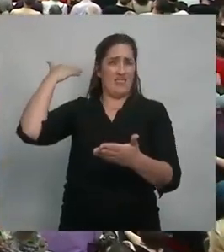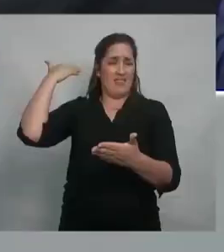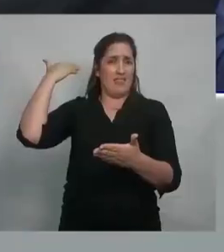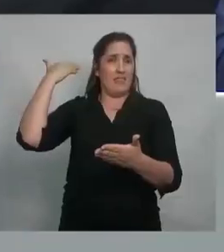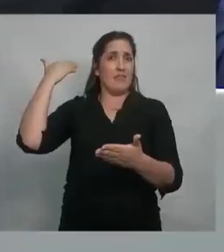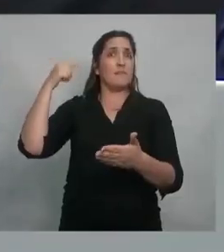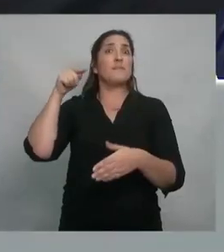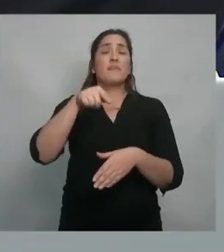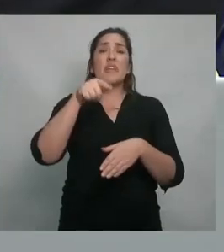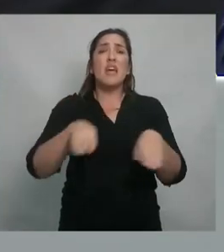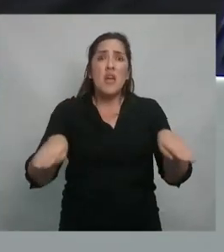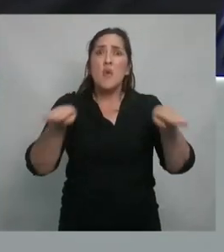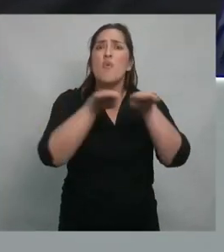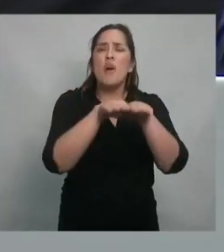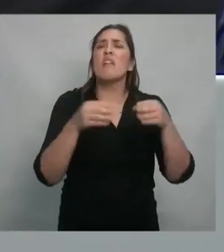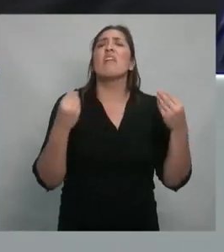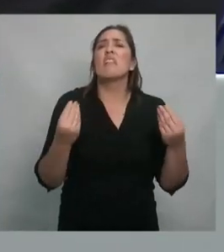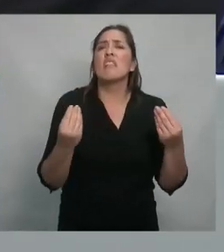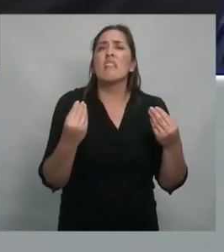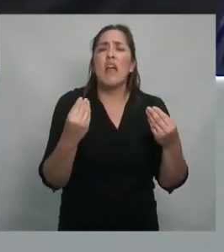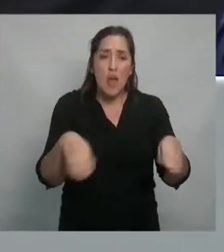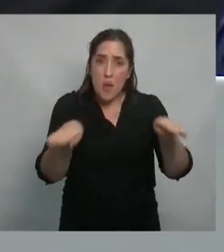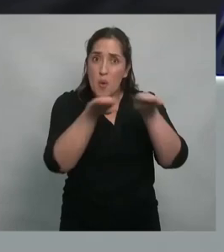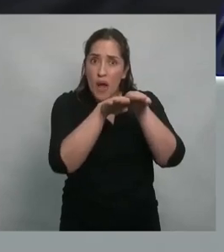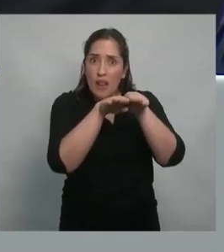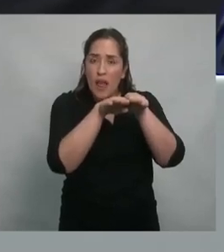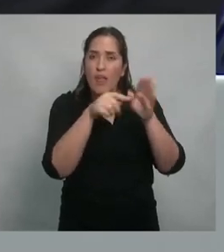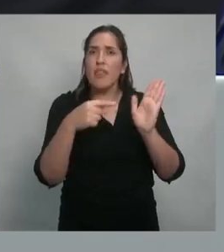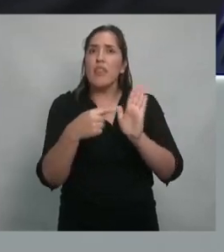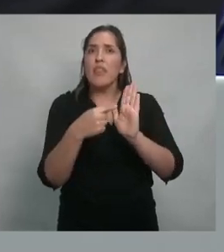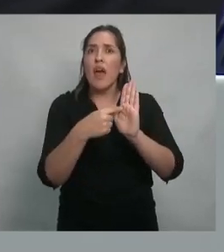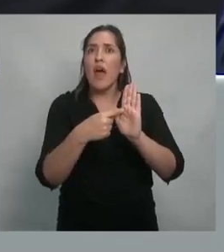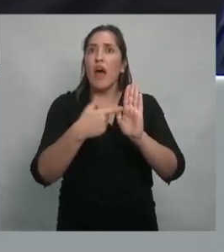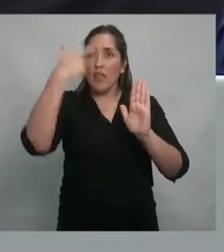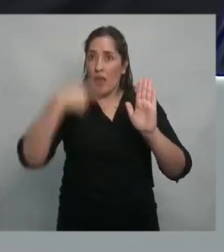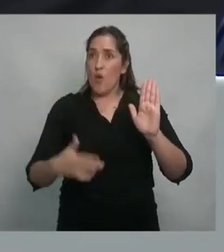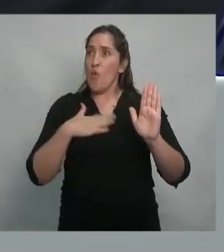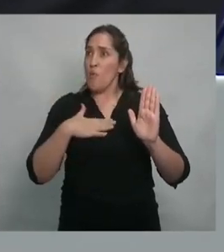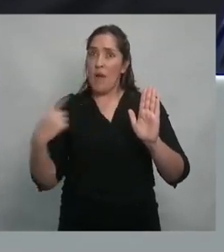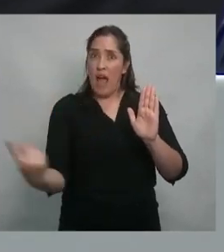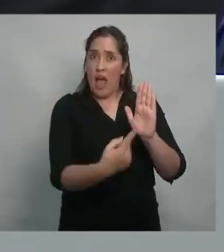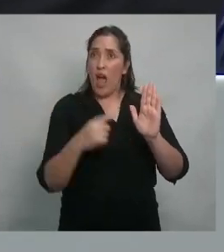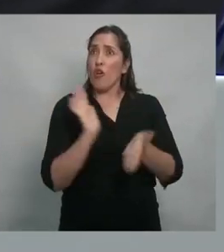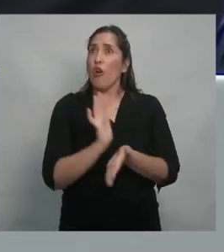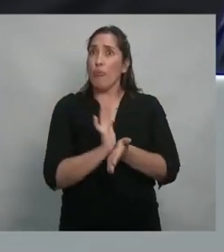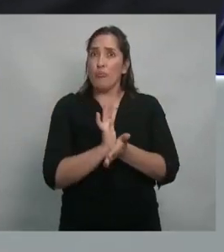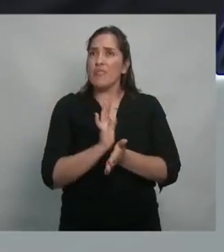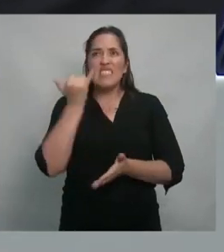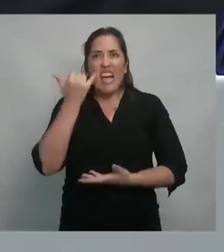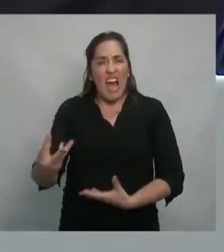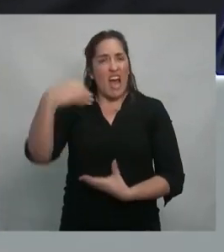algo que esté implícito en la condición humana, al contrario, diría yo.